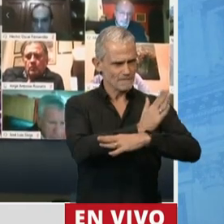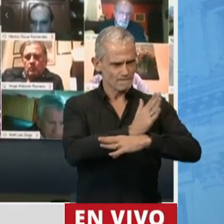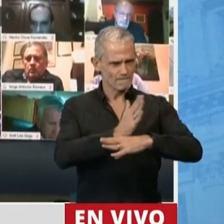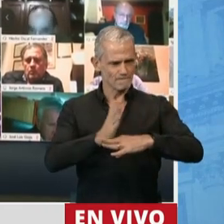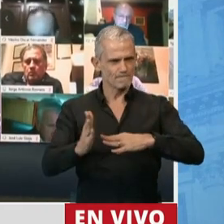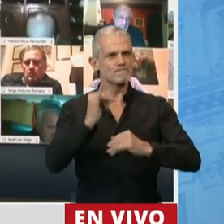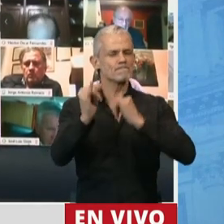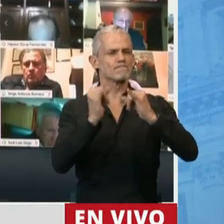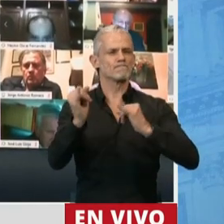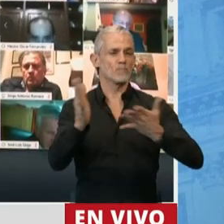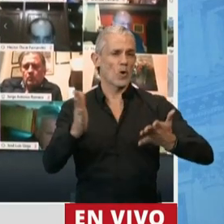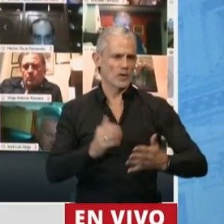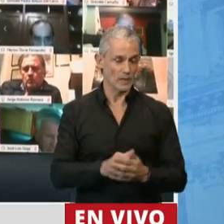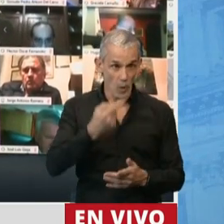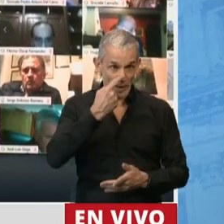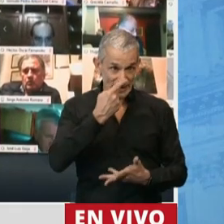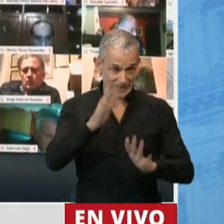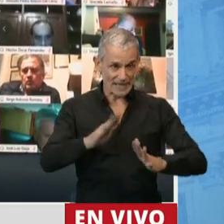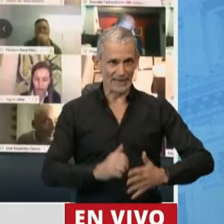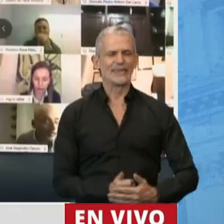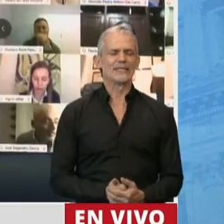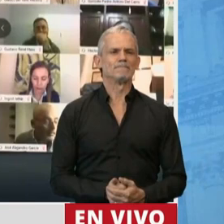es interesante.